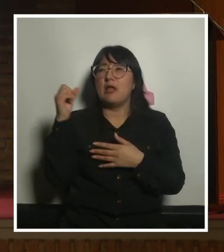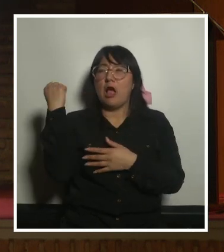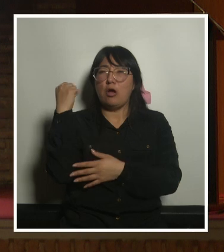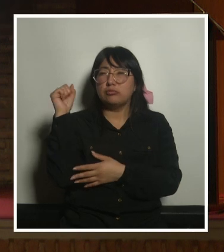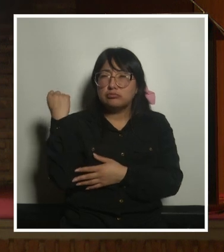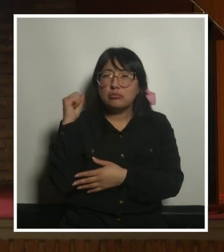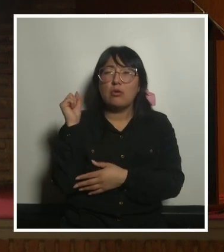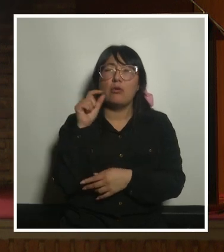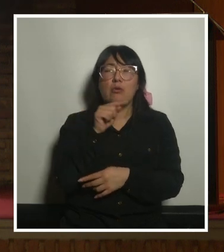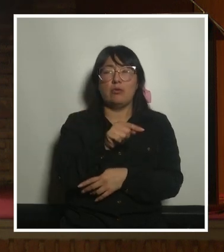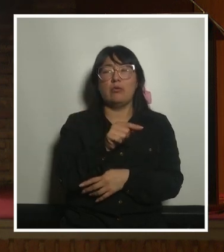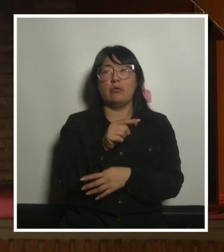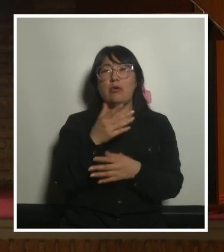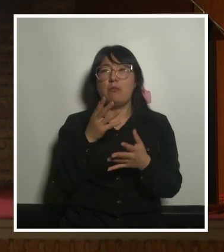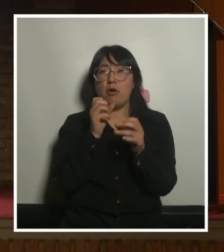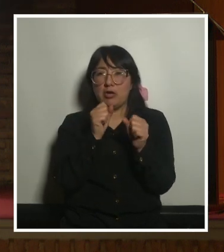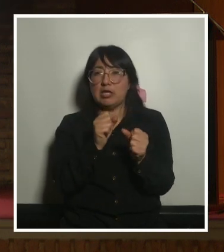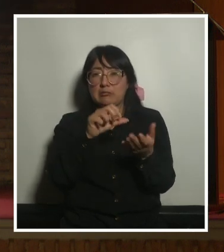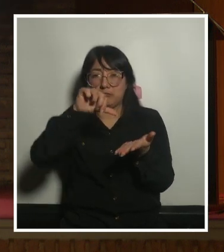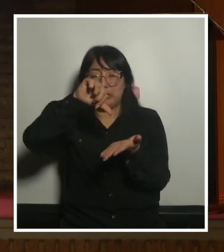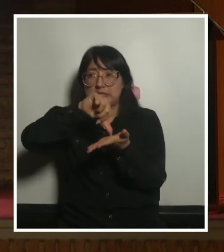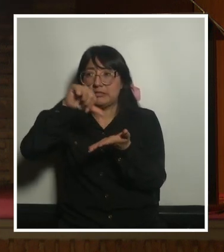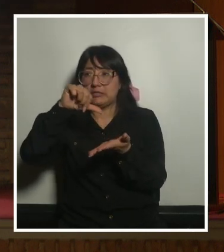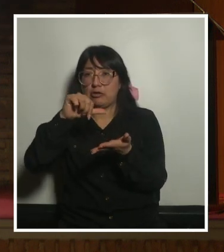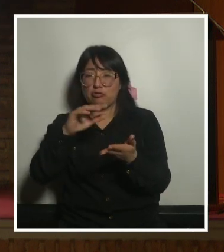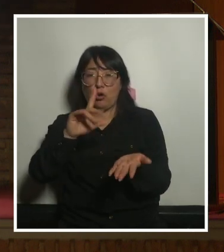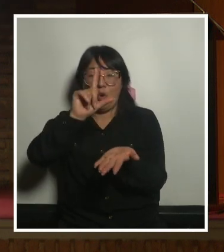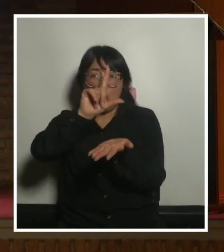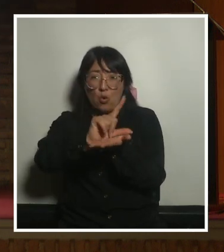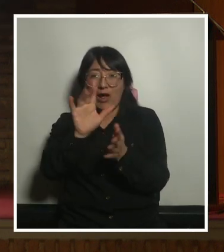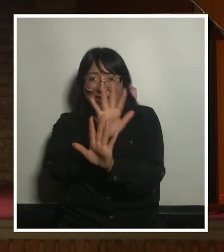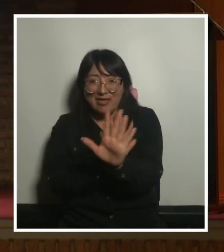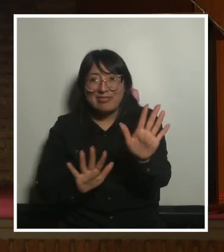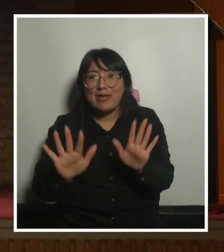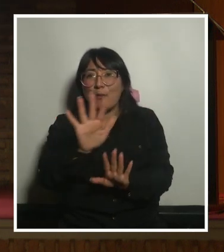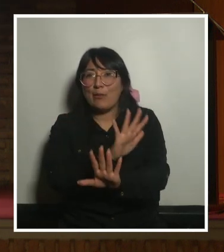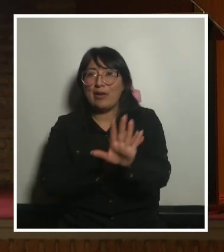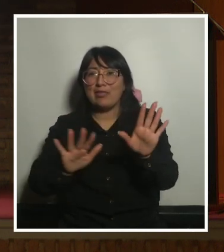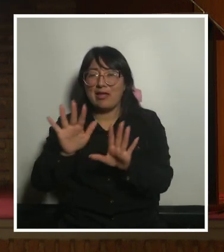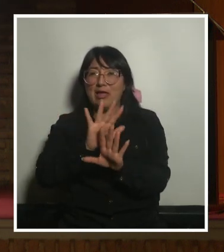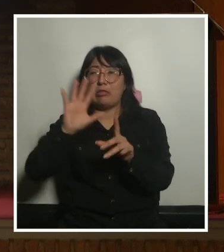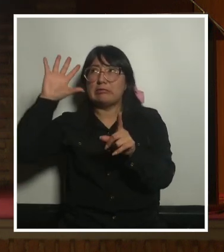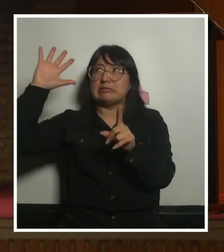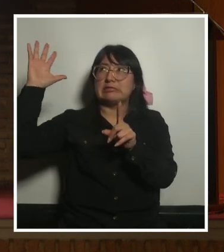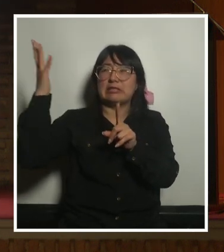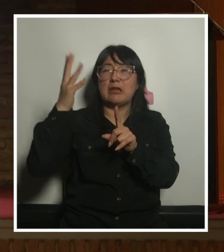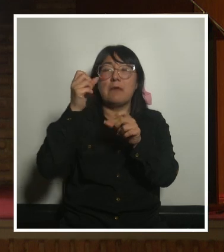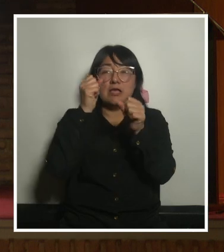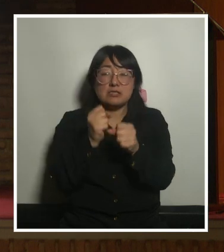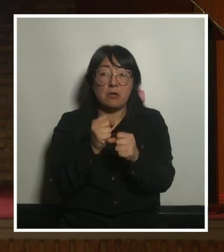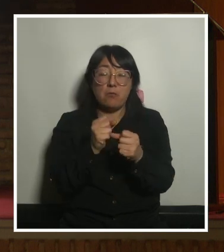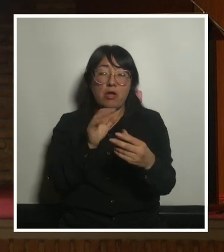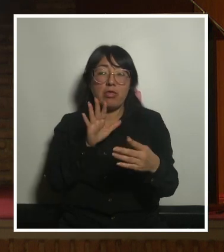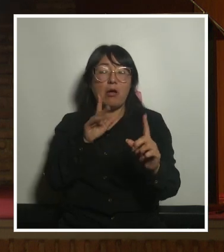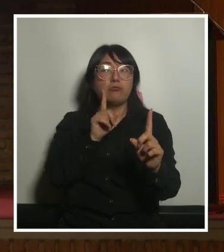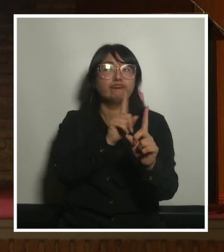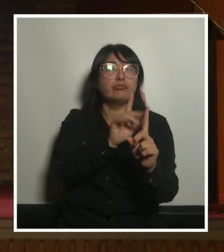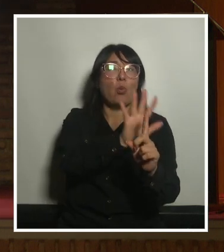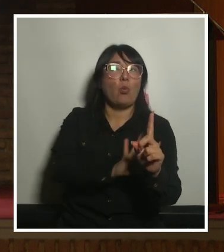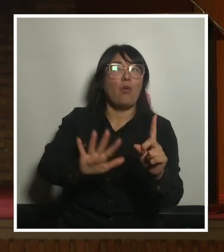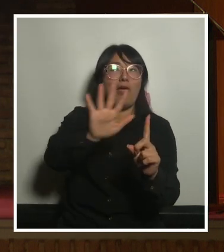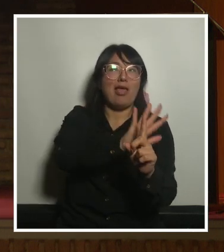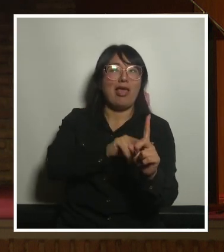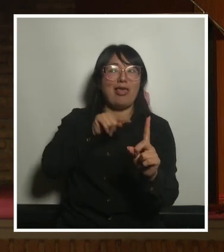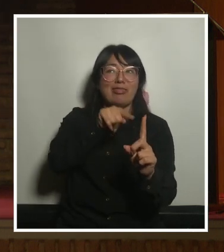comunitaria y que fueran centros refugios climáticos y de cuidados en los que poder cuidar a otras personas y cuidar a la comunidad